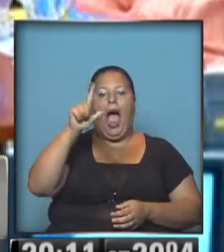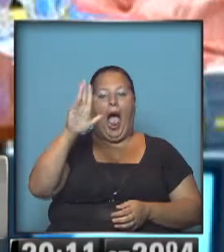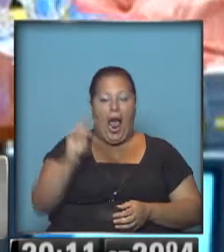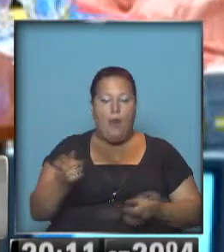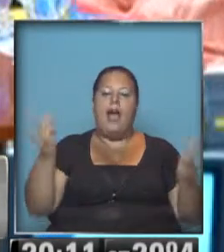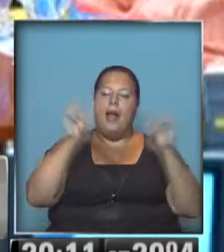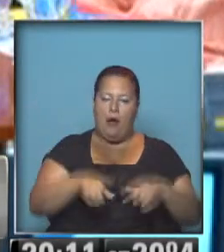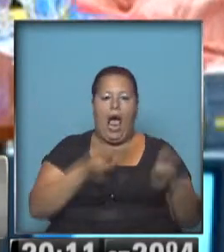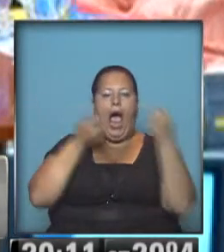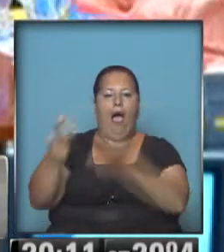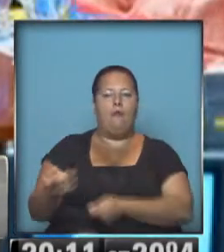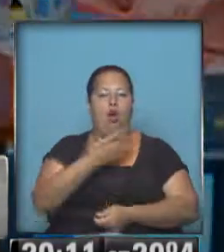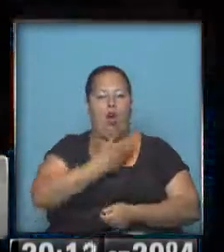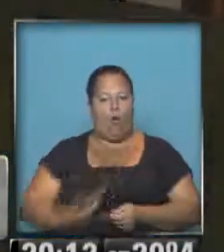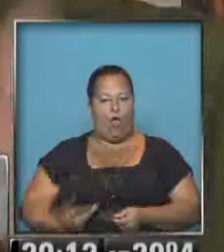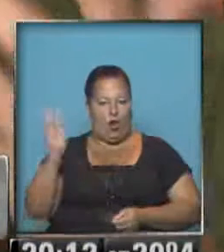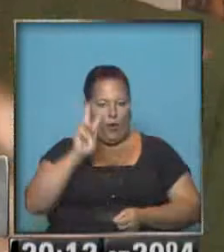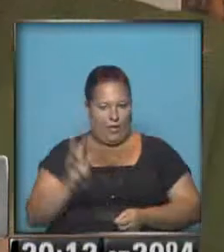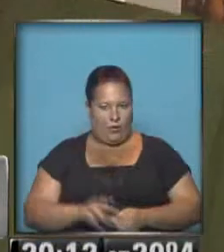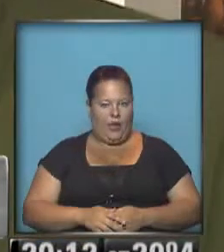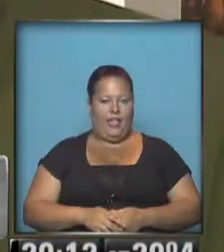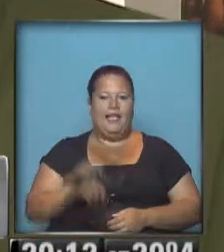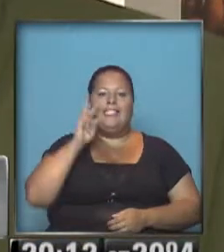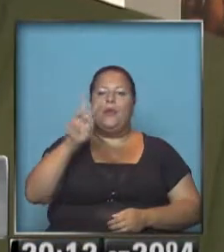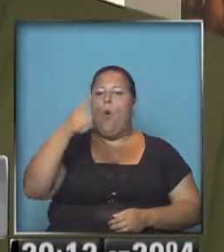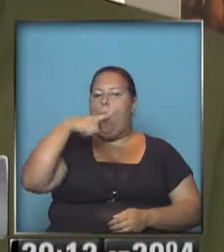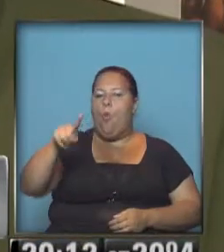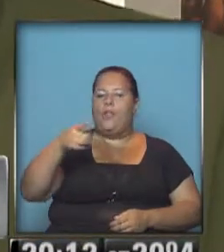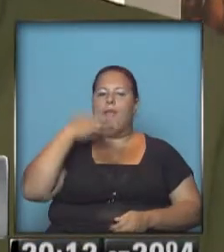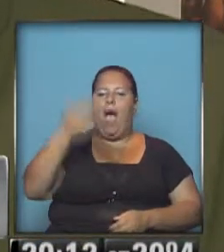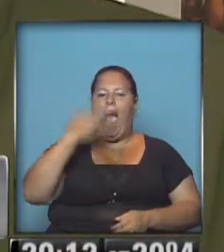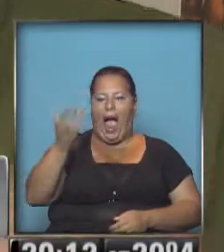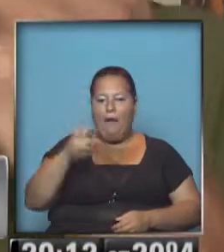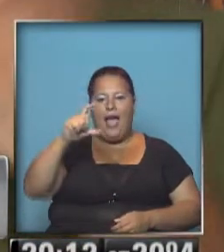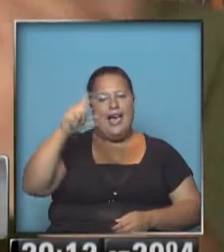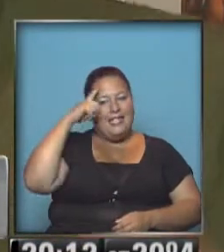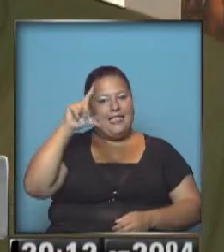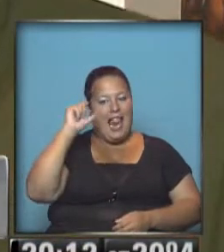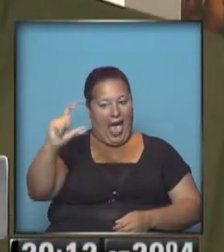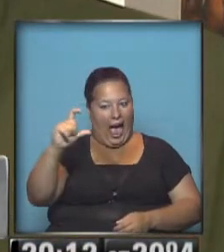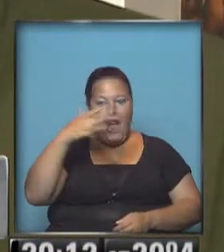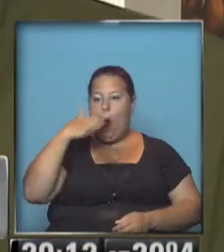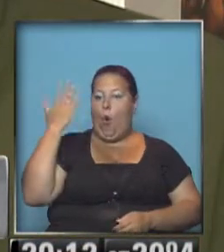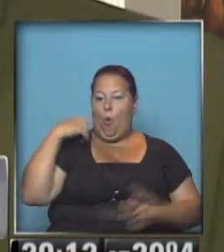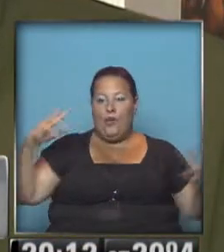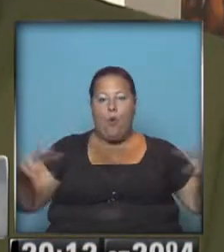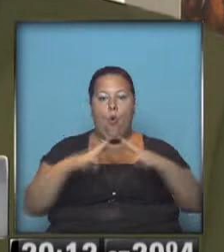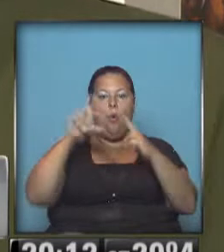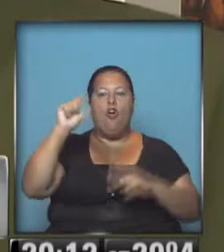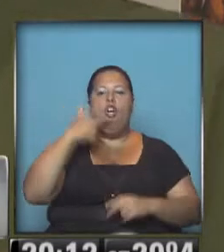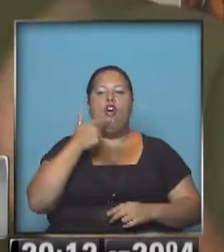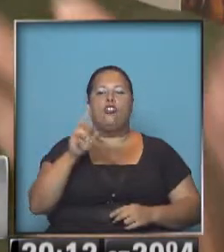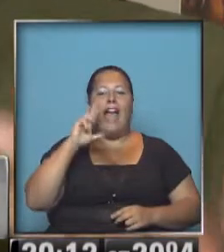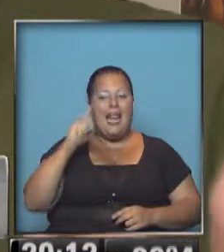ratificaron su apoyo al gobierno de Venezuela. Cuando uno observa la última declaración de la CELAC en esta última cumbre en Costa Rica,